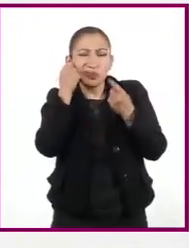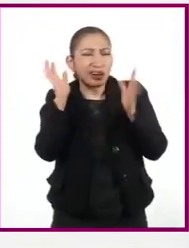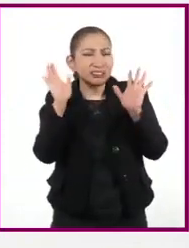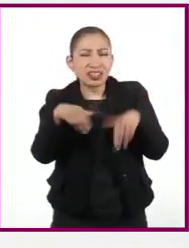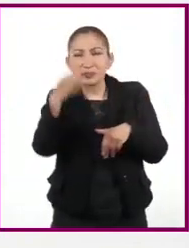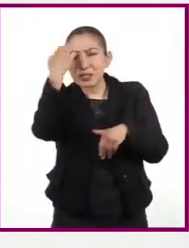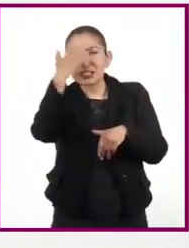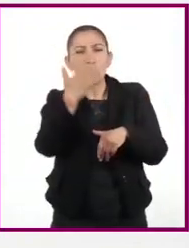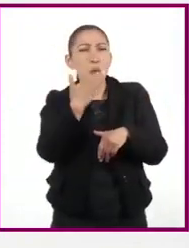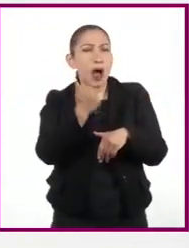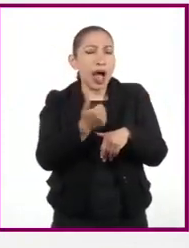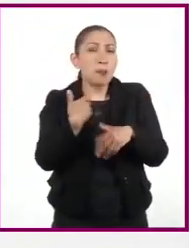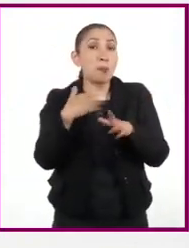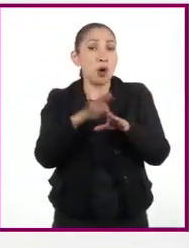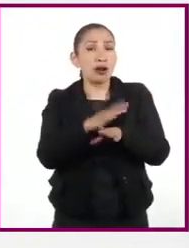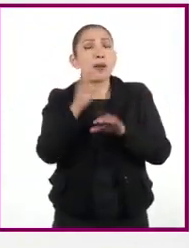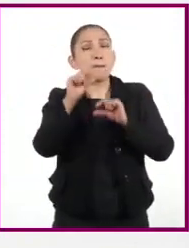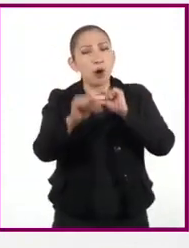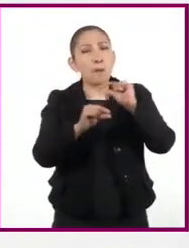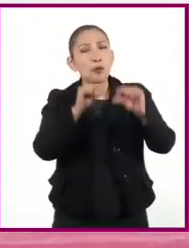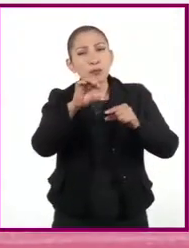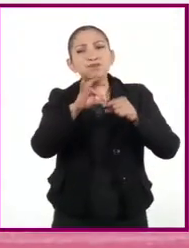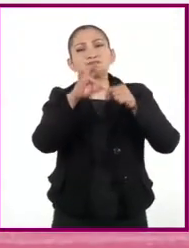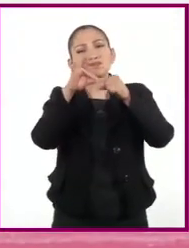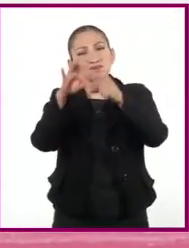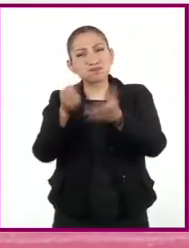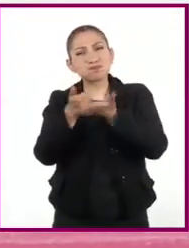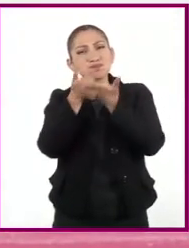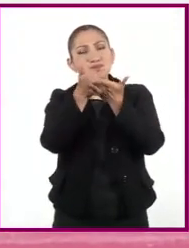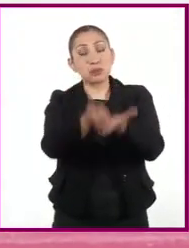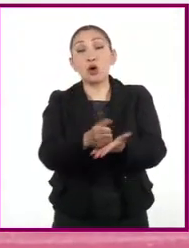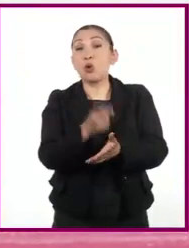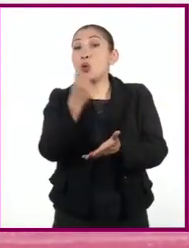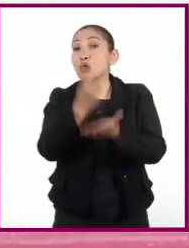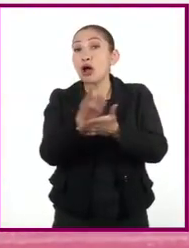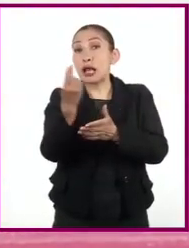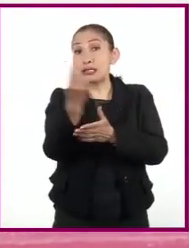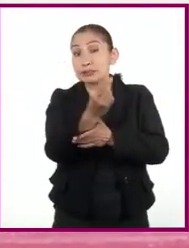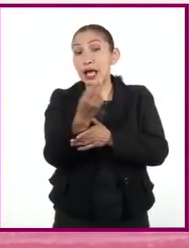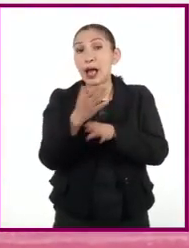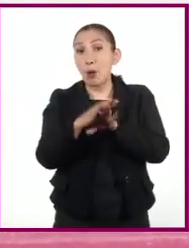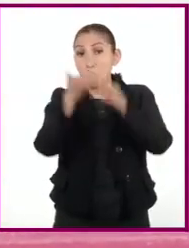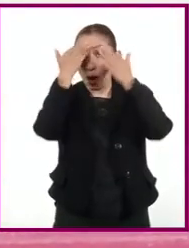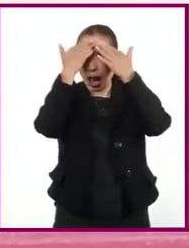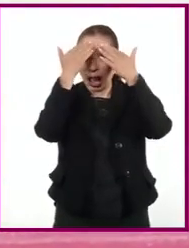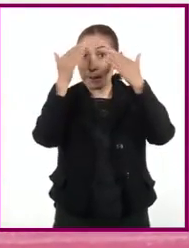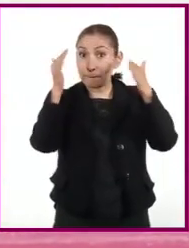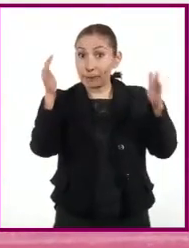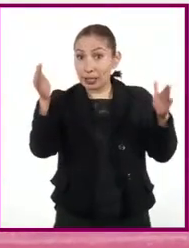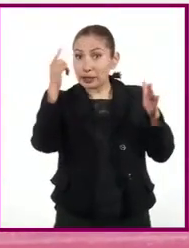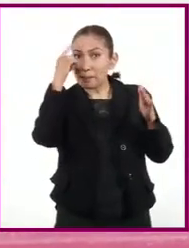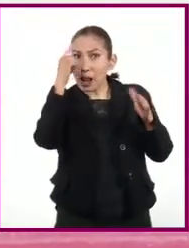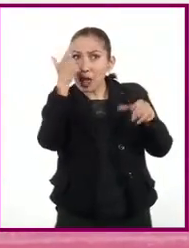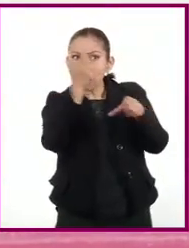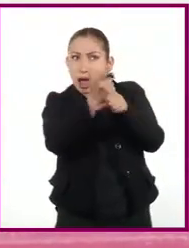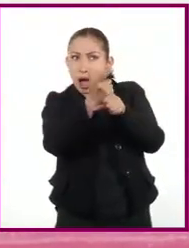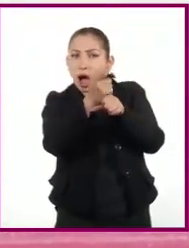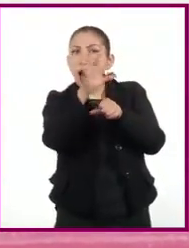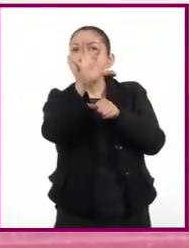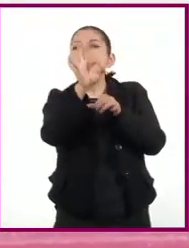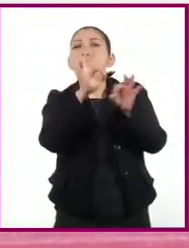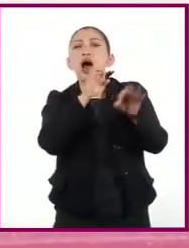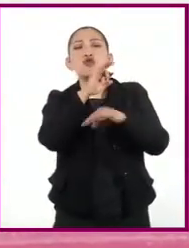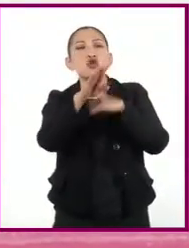en este terreno, pues las y los iremos guiando. Solamente necesitarán mantener la mente abierta para identificar